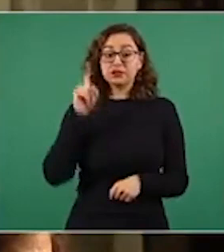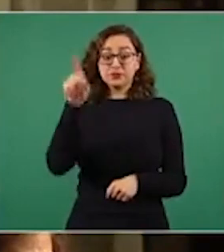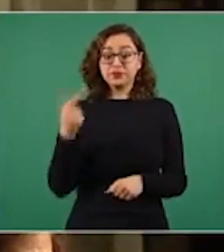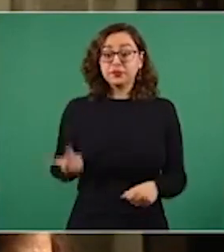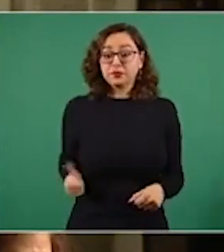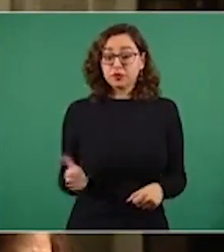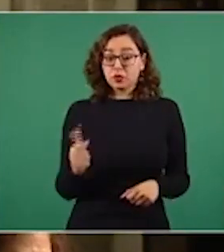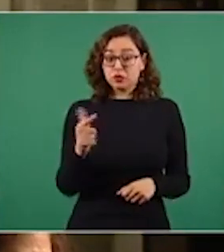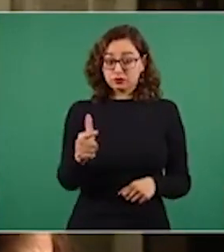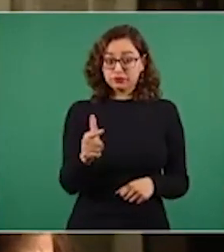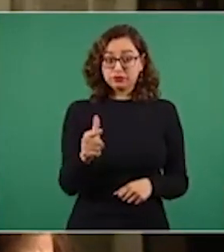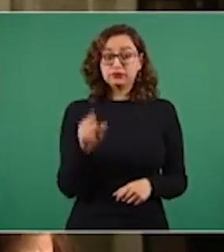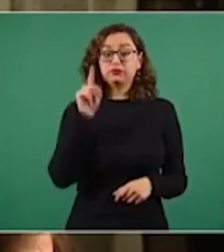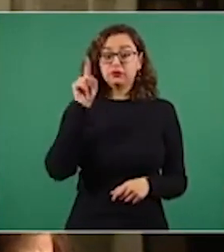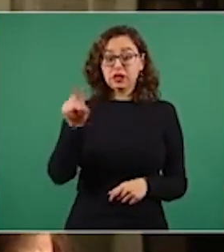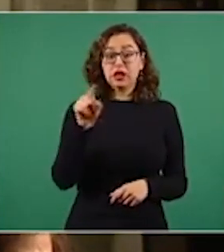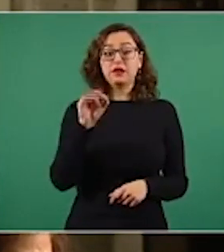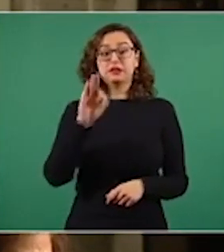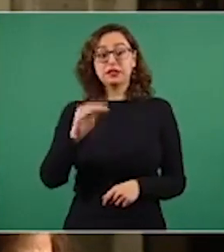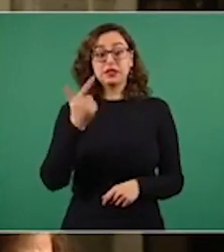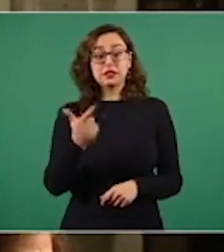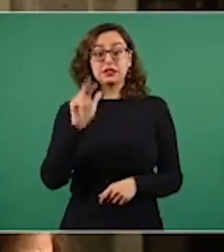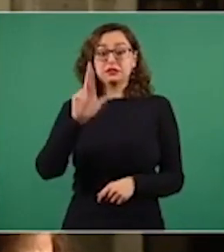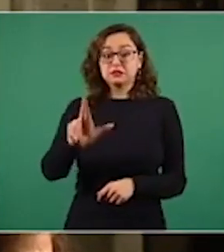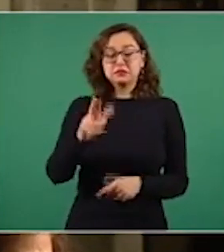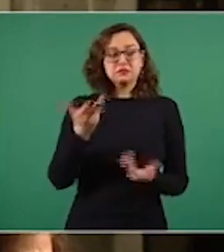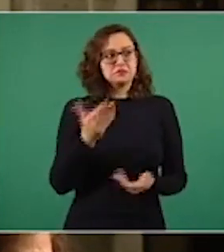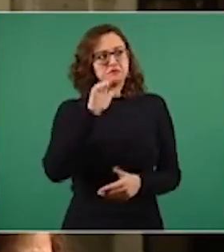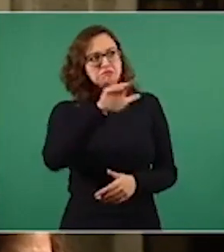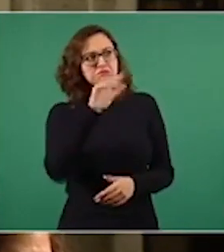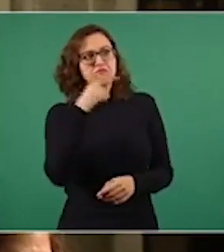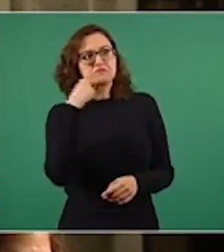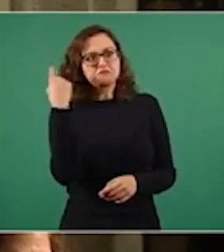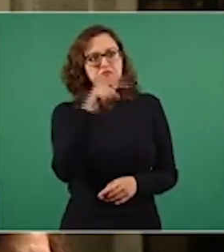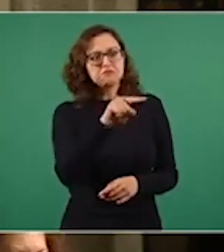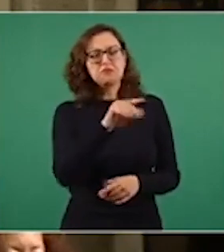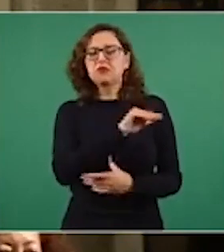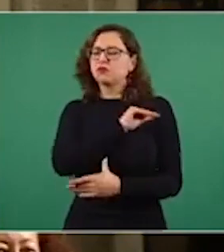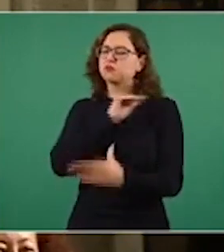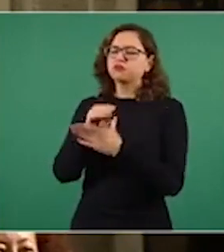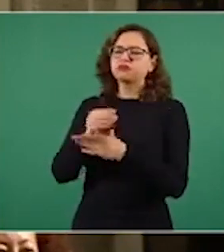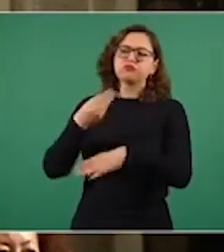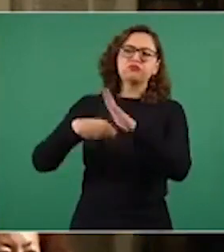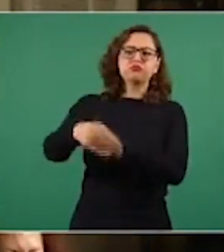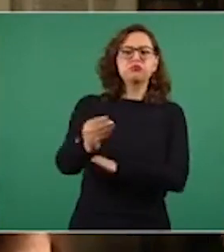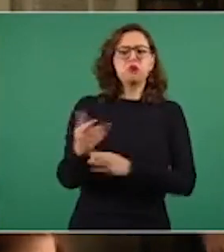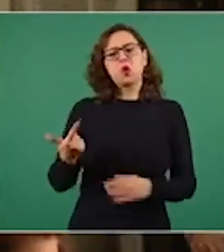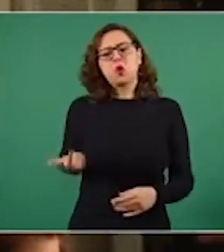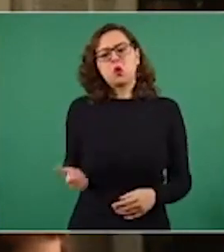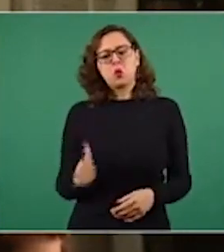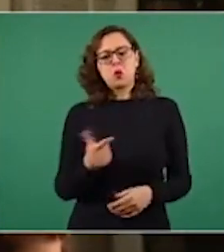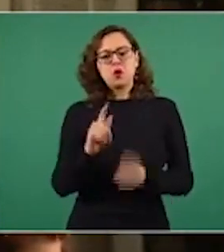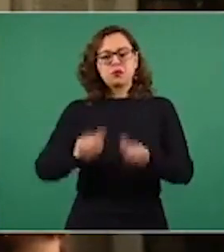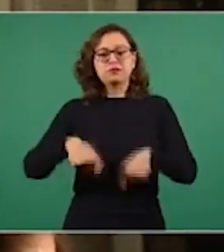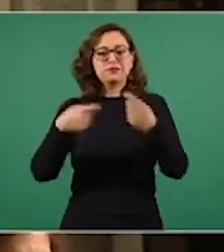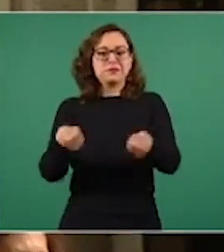República declinó a investigar este presunto delito y se lo derivó al propio fiscal de Guanajuato, al que creemos